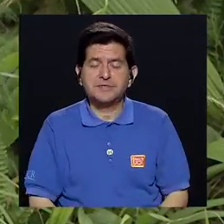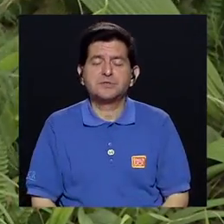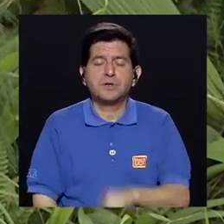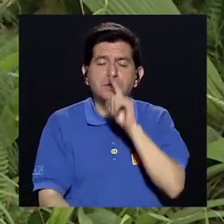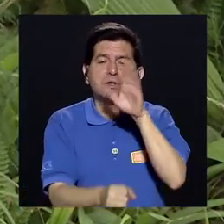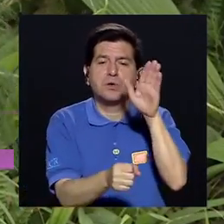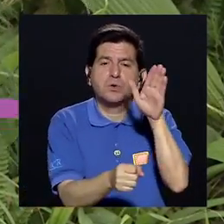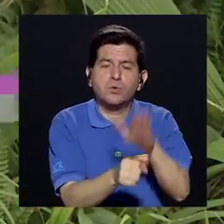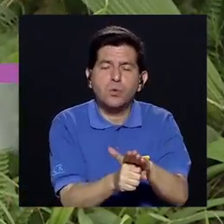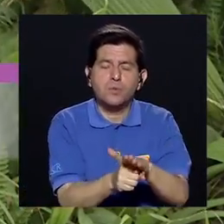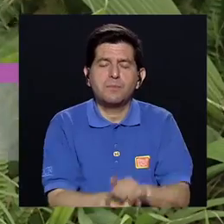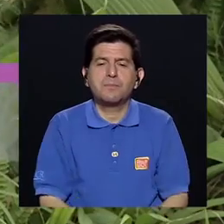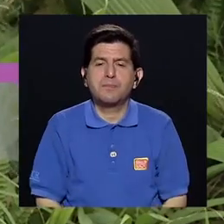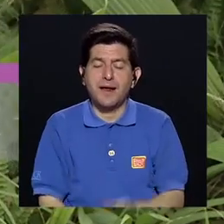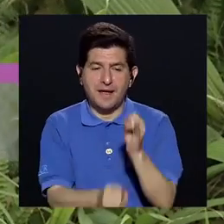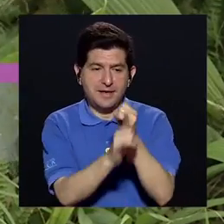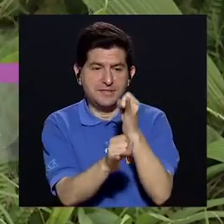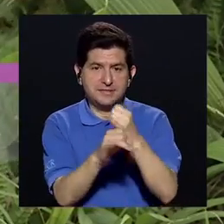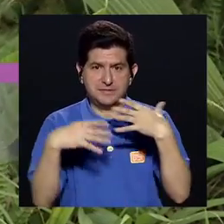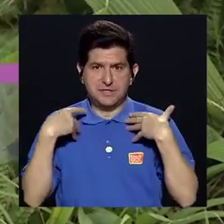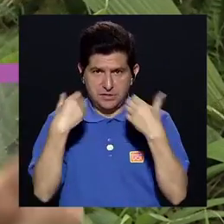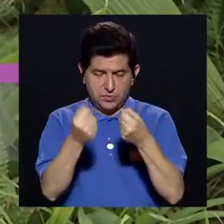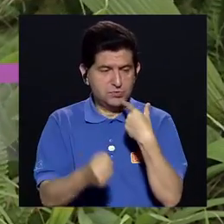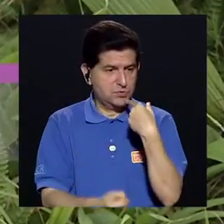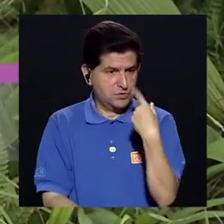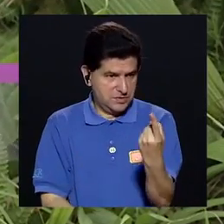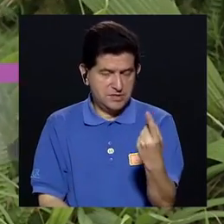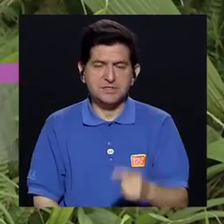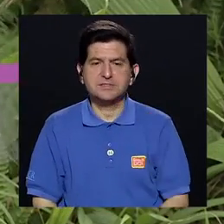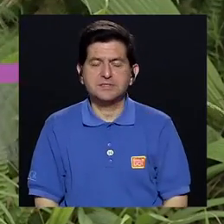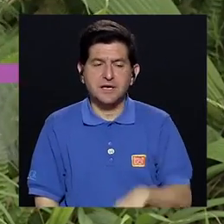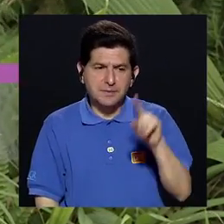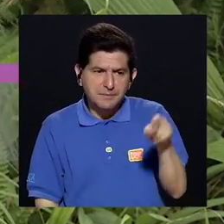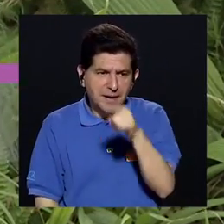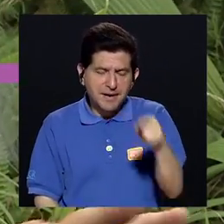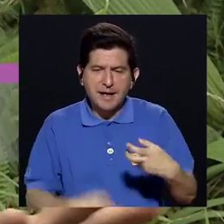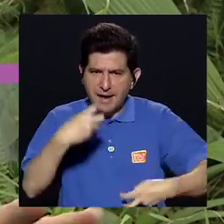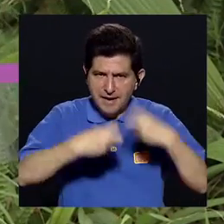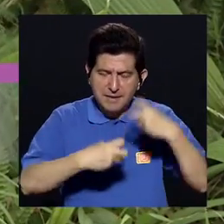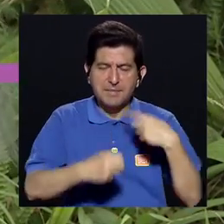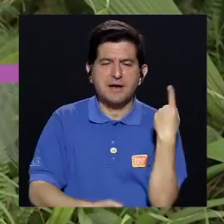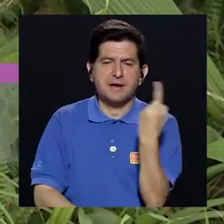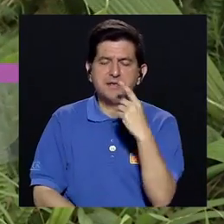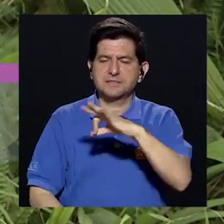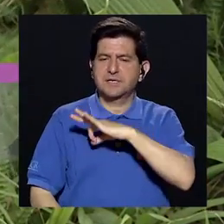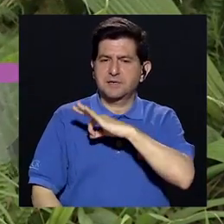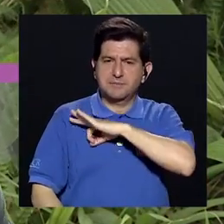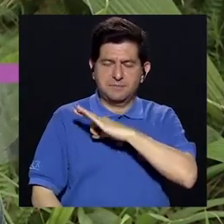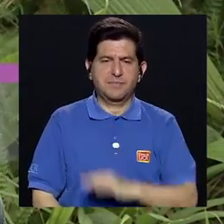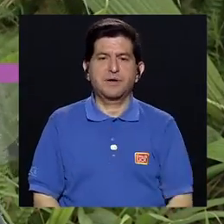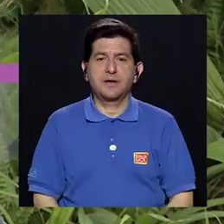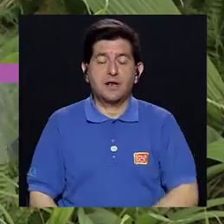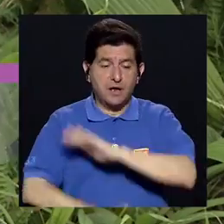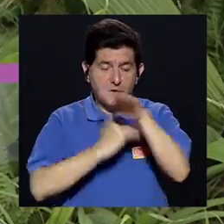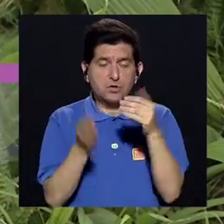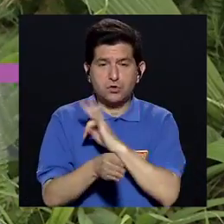su paciente Cumpla Con lo que Las instituciones De salud Le están indicando Para eliminar El problema Siempre en